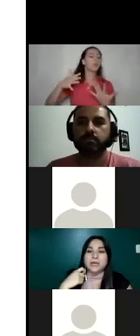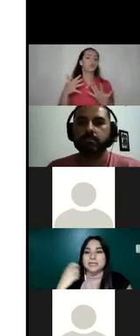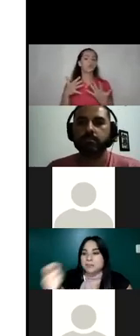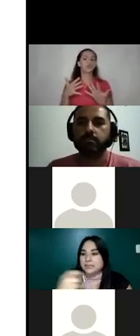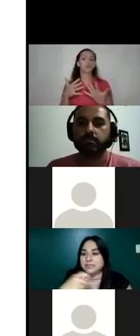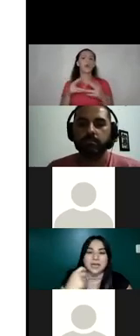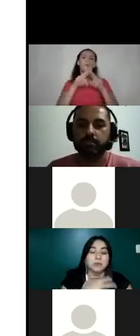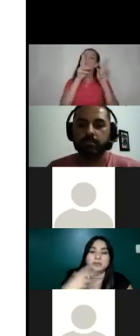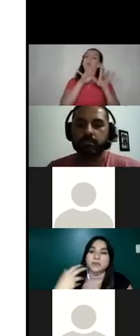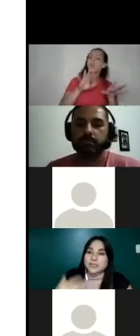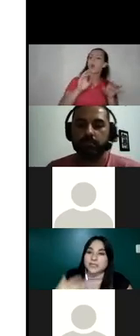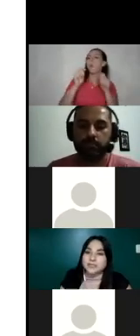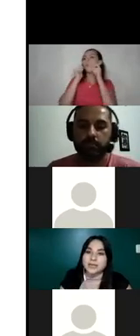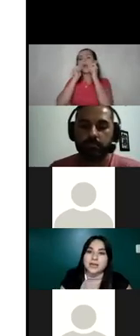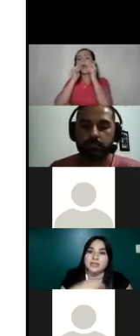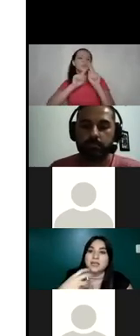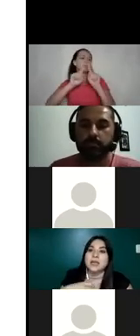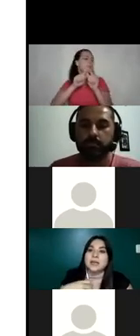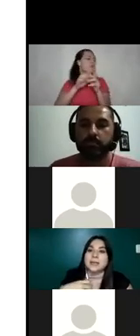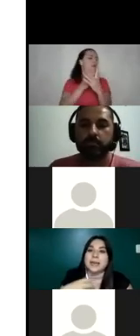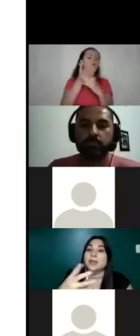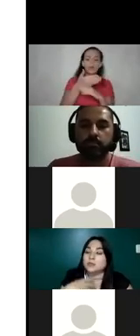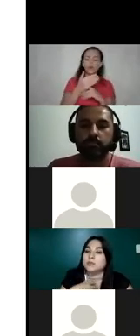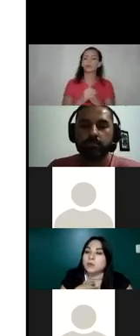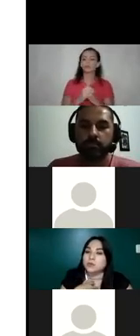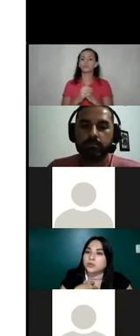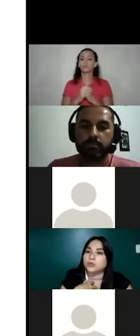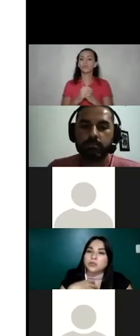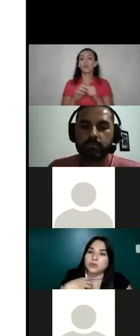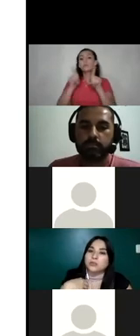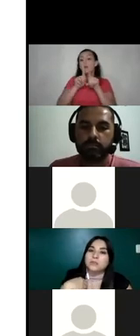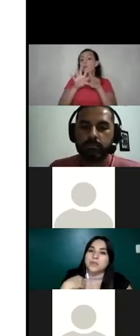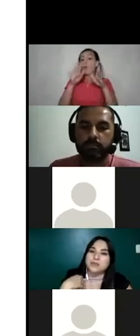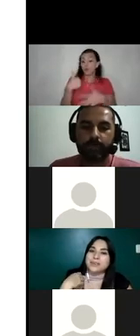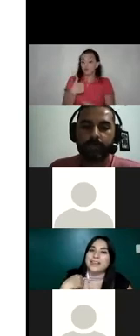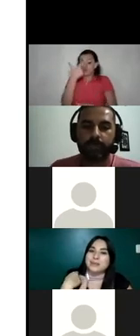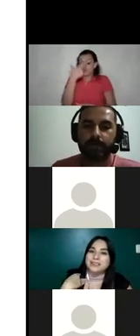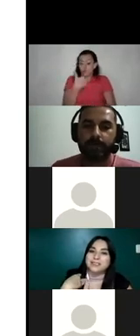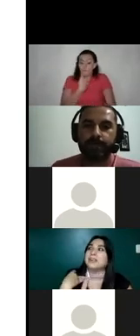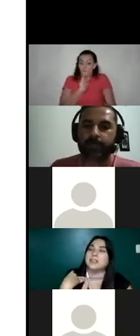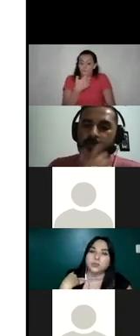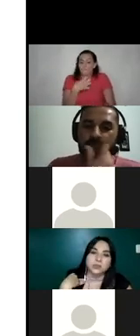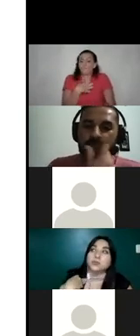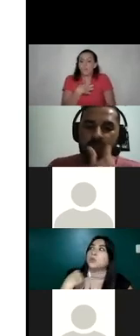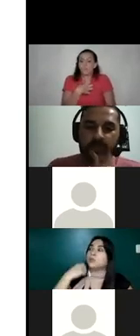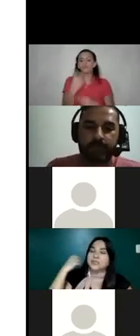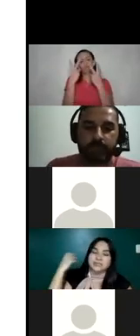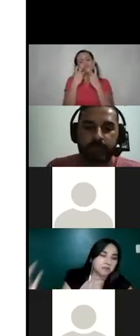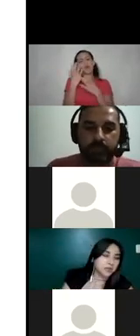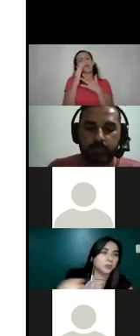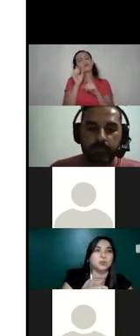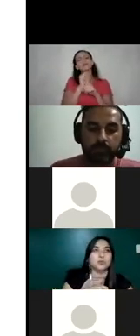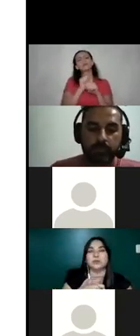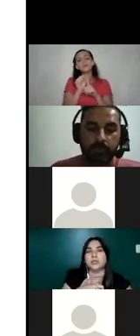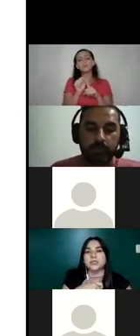virtual sea presencial por diferentes canales e inclusive cuando soy yo conmigo nada más analizando una situación como les decía